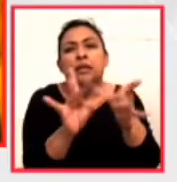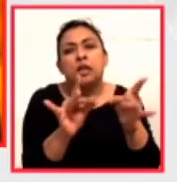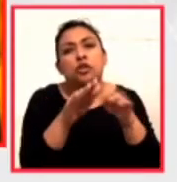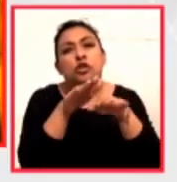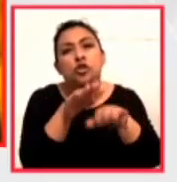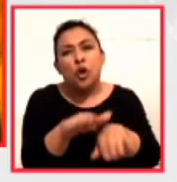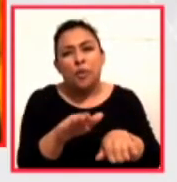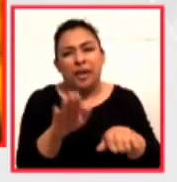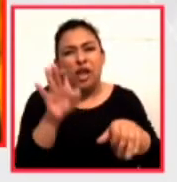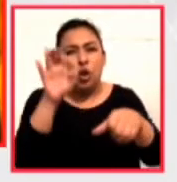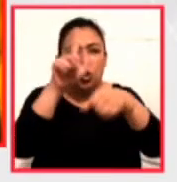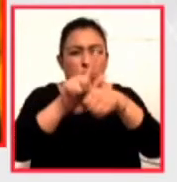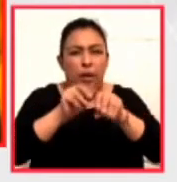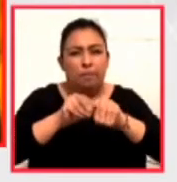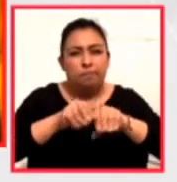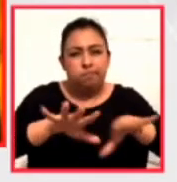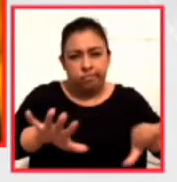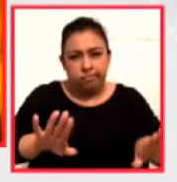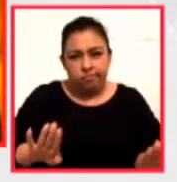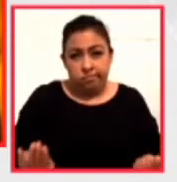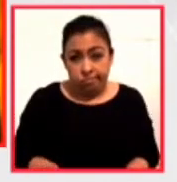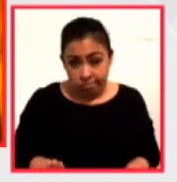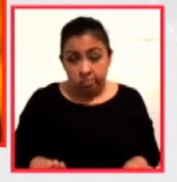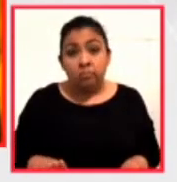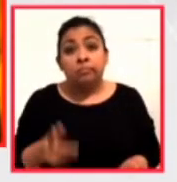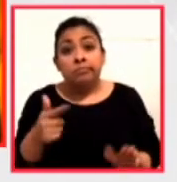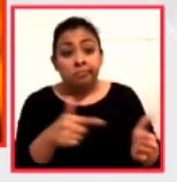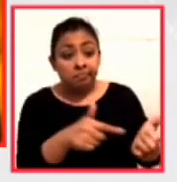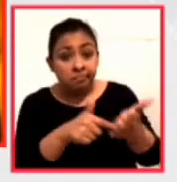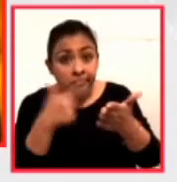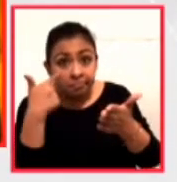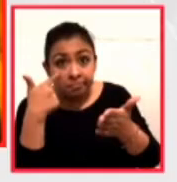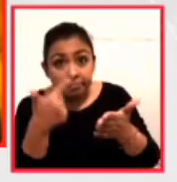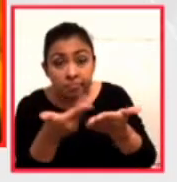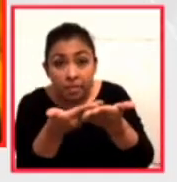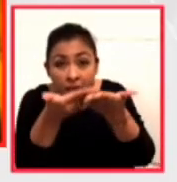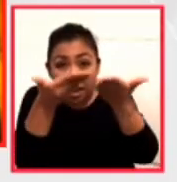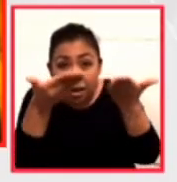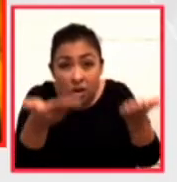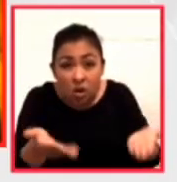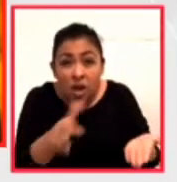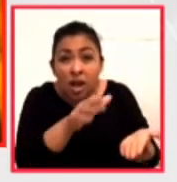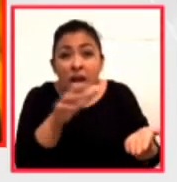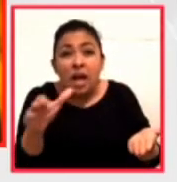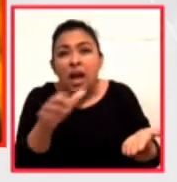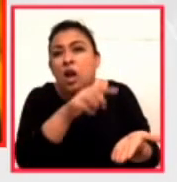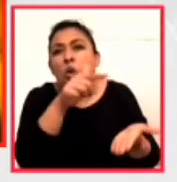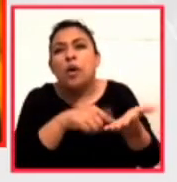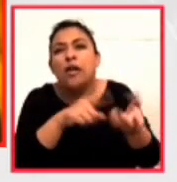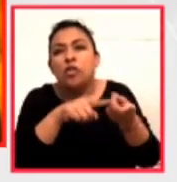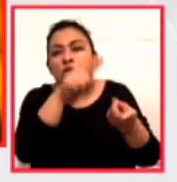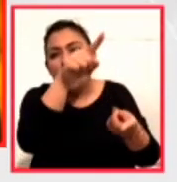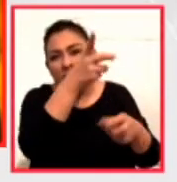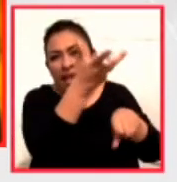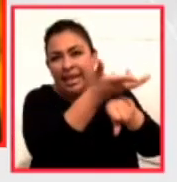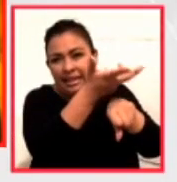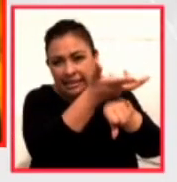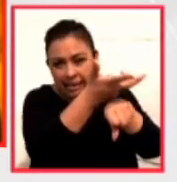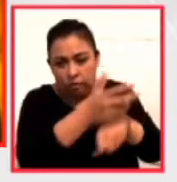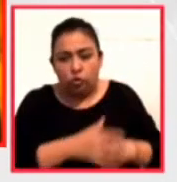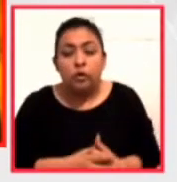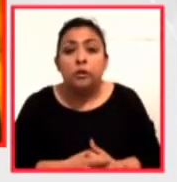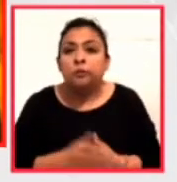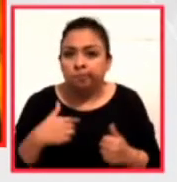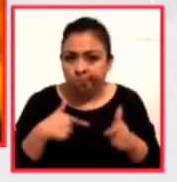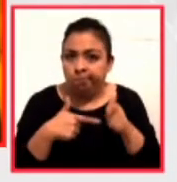diáspora cultural que nos trae y que nos lleva ahora a la Unión Americana. Vamos a